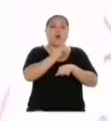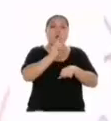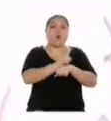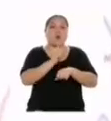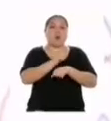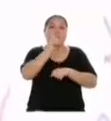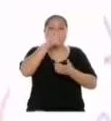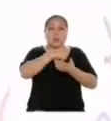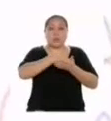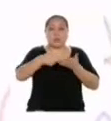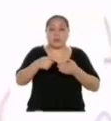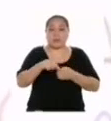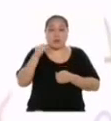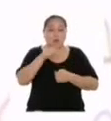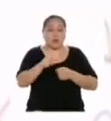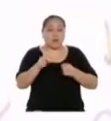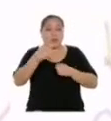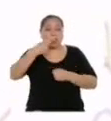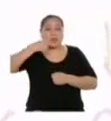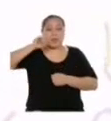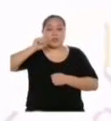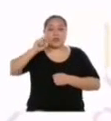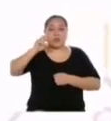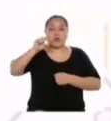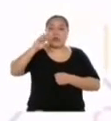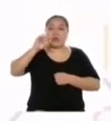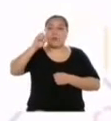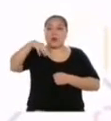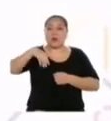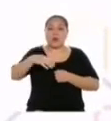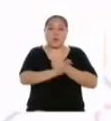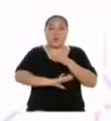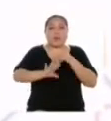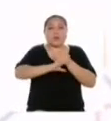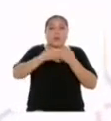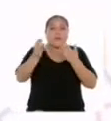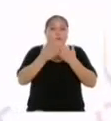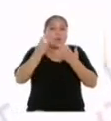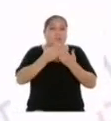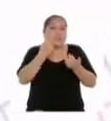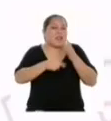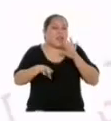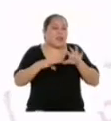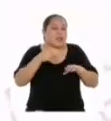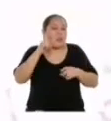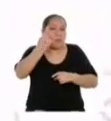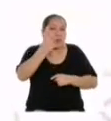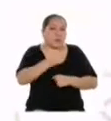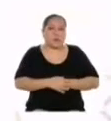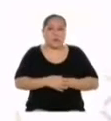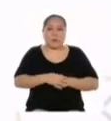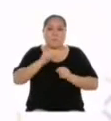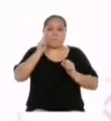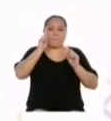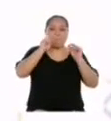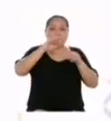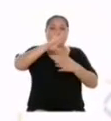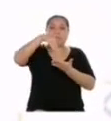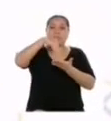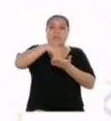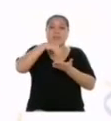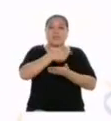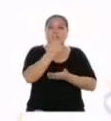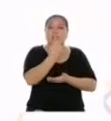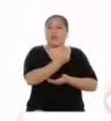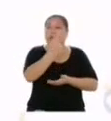frecuencia? Con este histograma como base se nos hará muy fácil. ¿Qué es lo primero que debemos hacer? Marcar los puntos medios de la parte